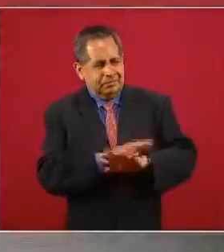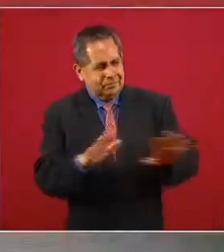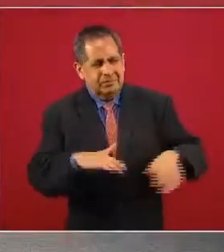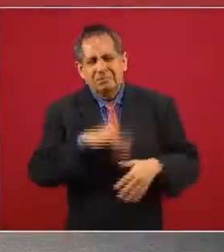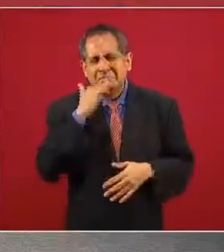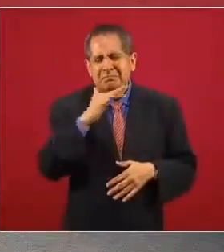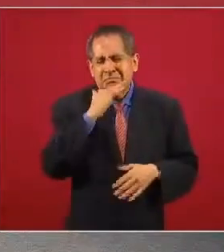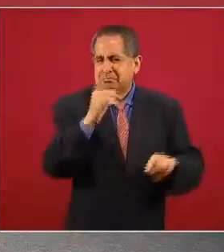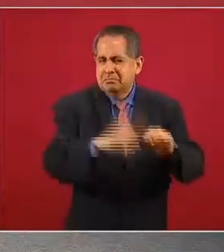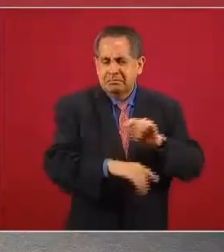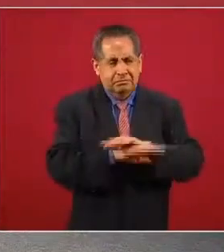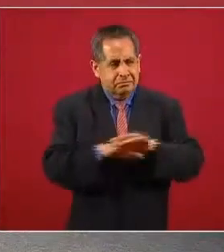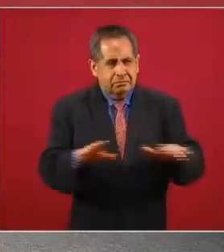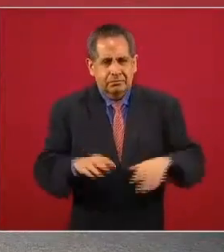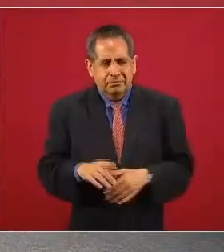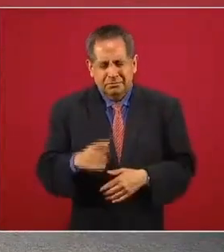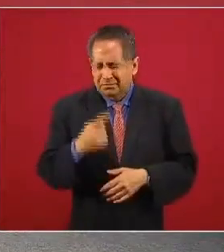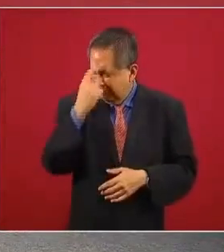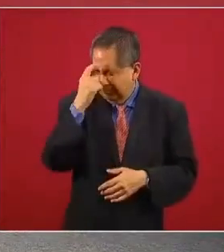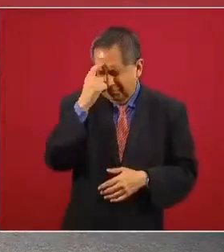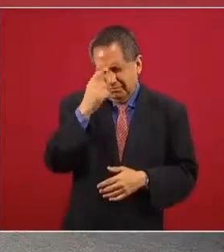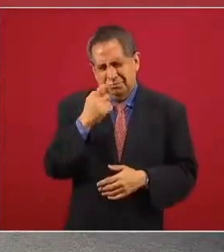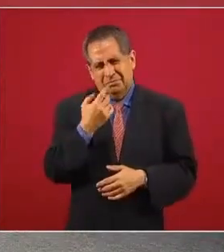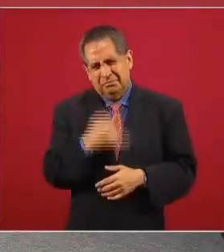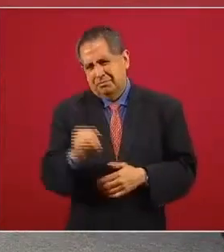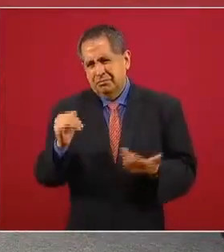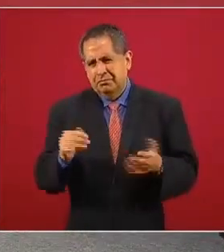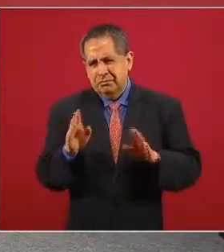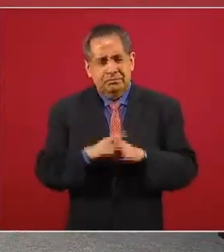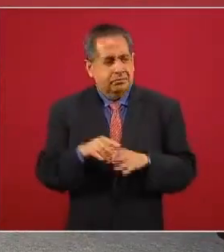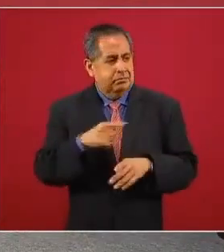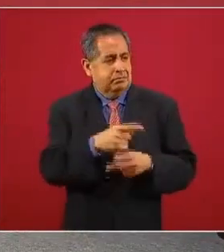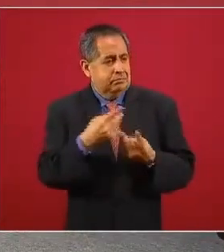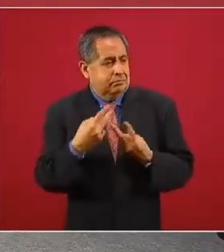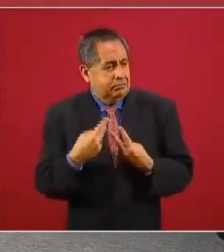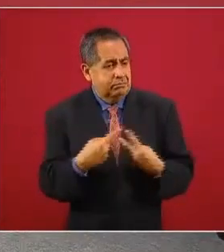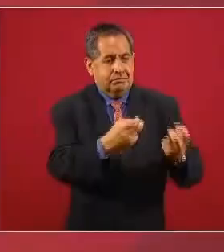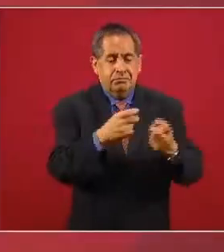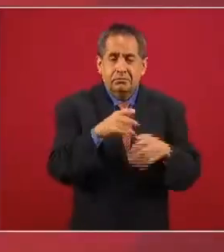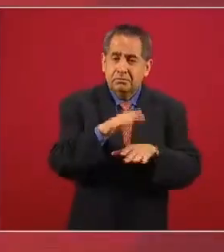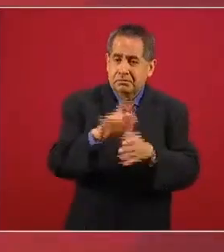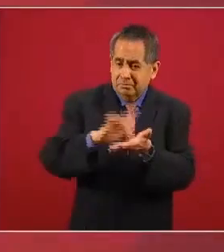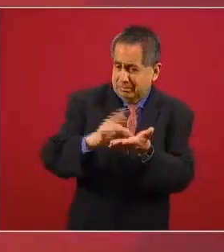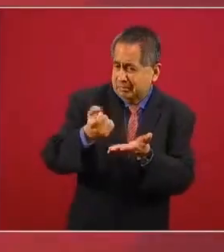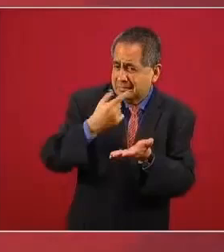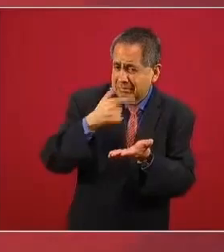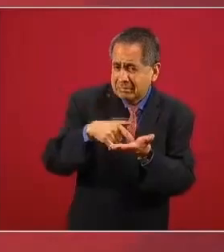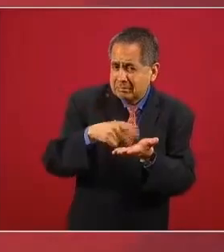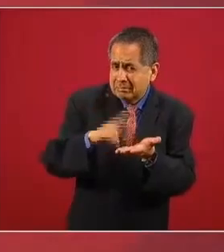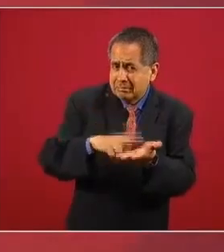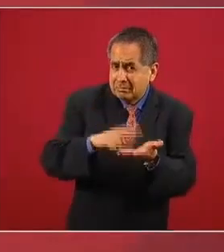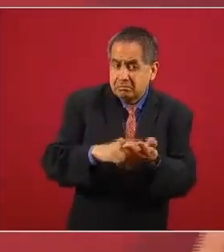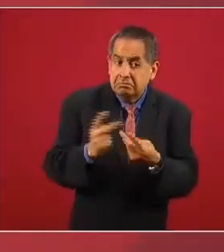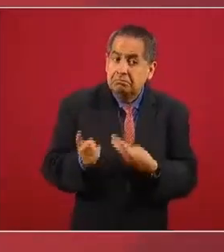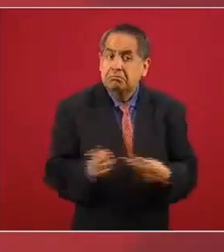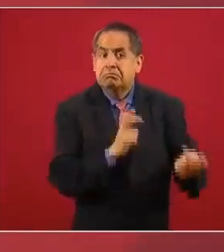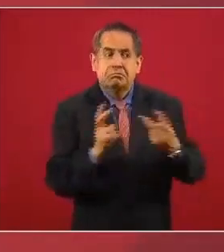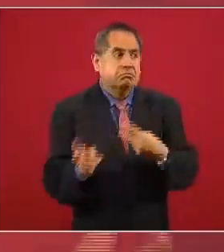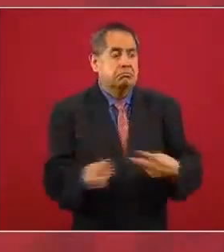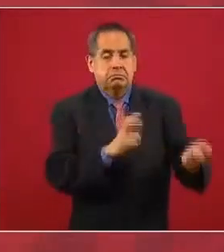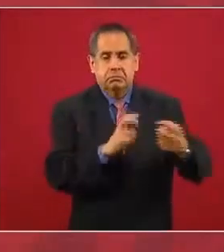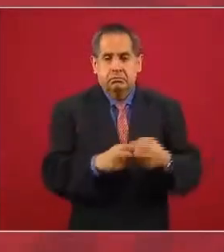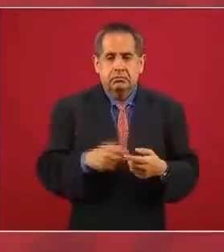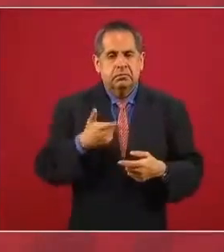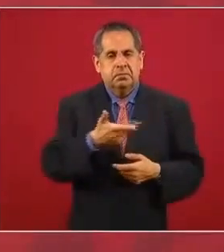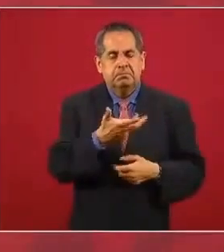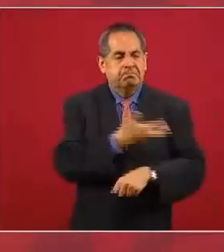sector de salud, es el colmo que se roben el dinero de las medicinas. Bueno, pues generaron todo